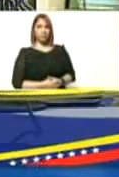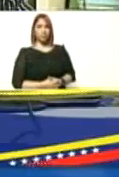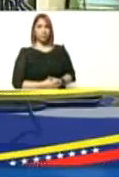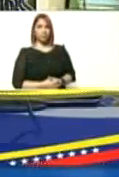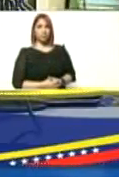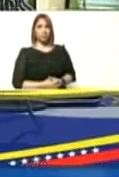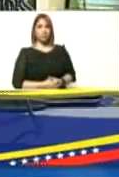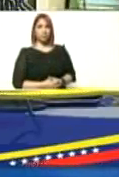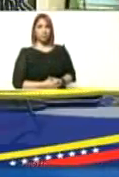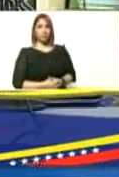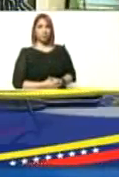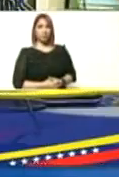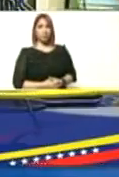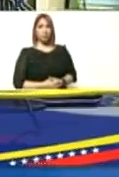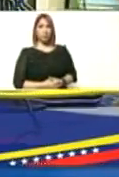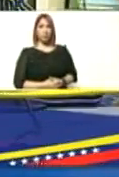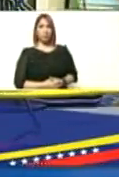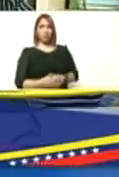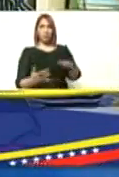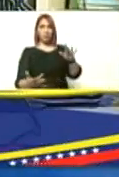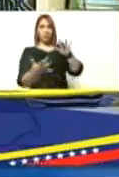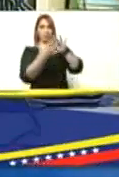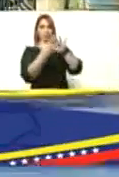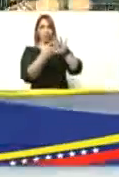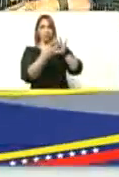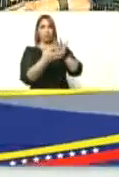adelante presidente